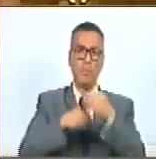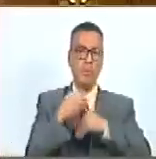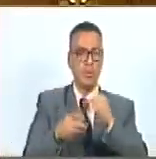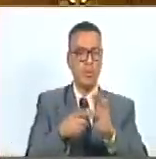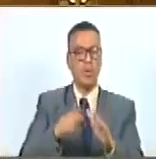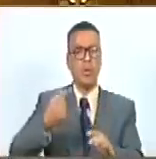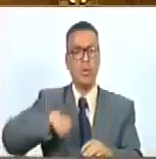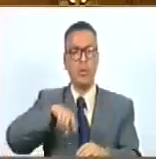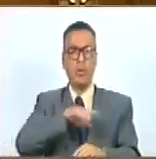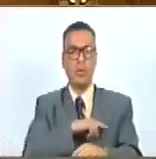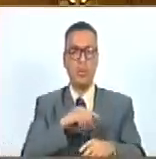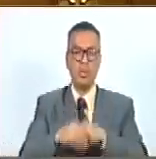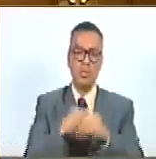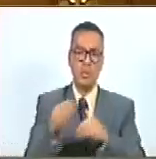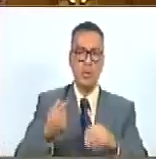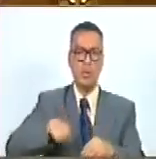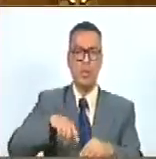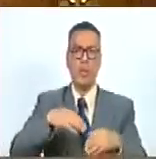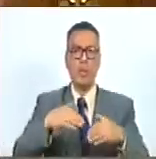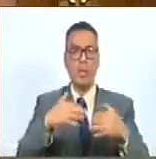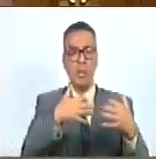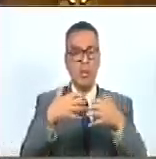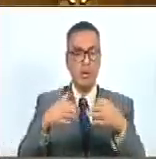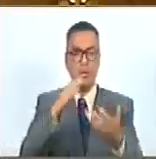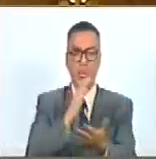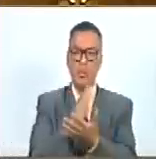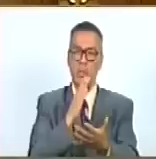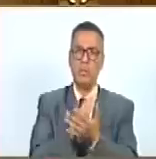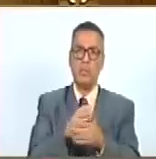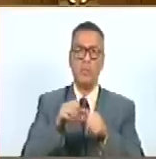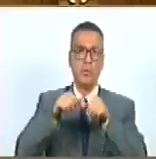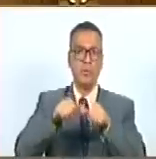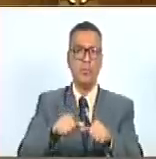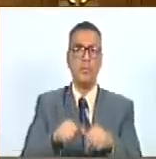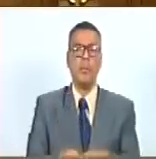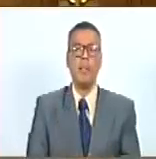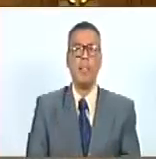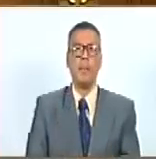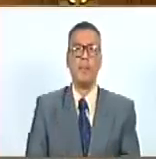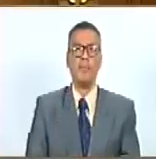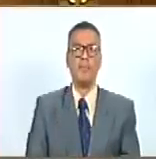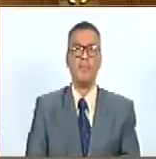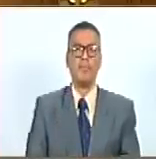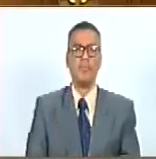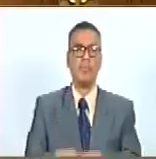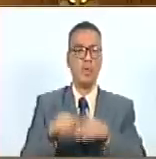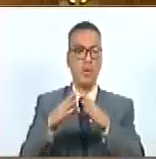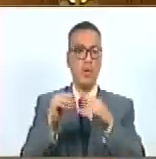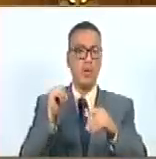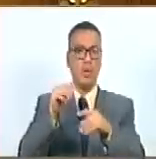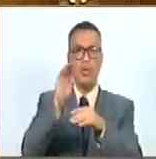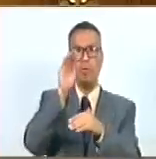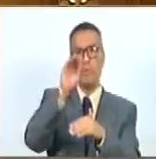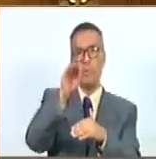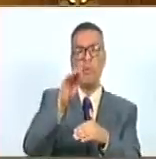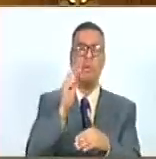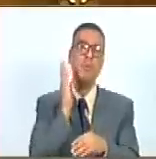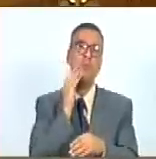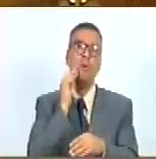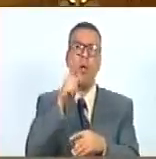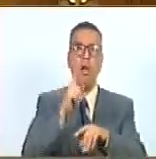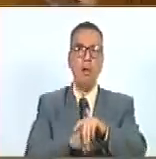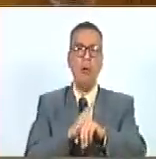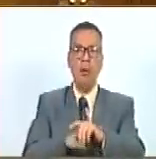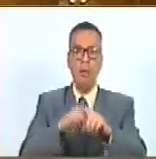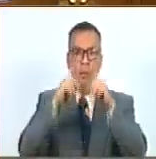nosotros en esta lucha, en esta lucha de hoy permanente para que las generaciones futuras en un